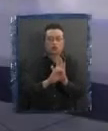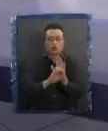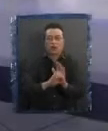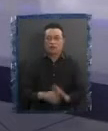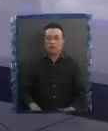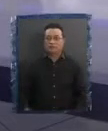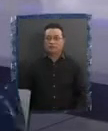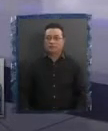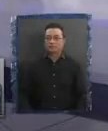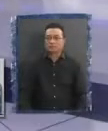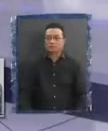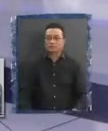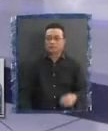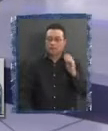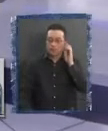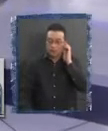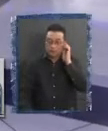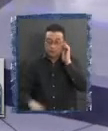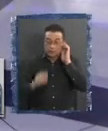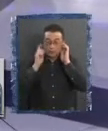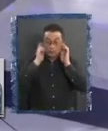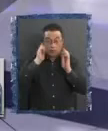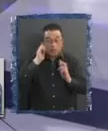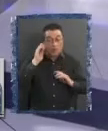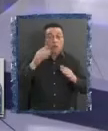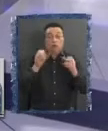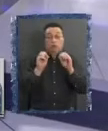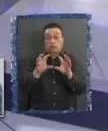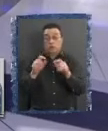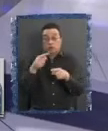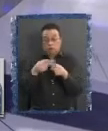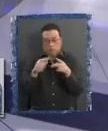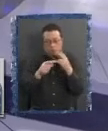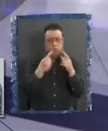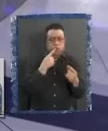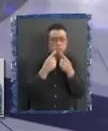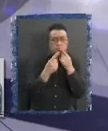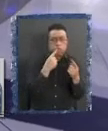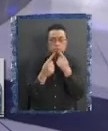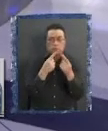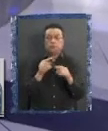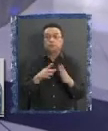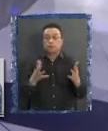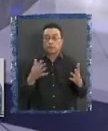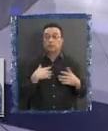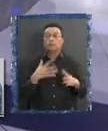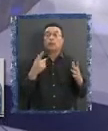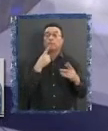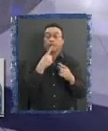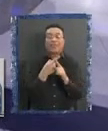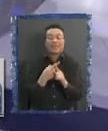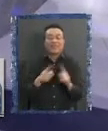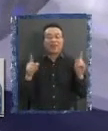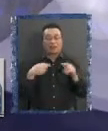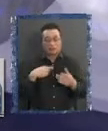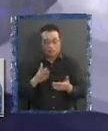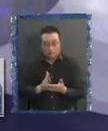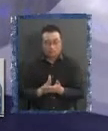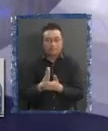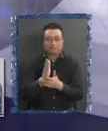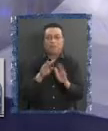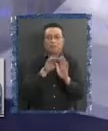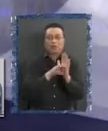Cooperativas preguntas Bueno, son demasiadas las preguntas Así que hemos preparado Una manera distinta De comenzar el programa